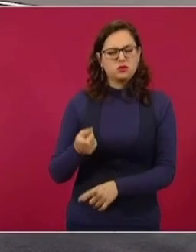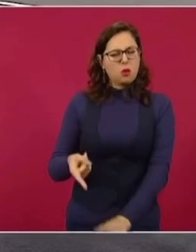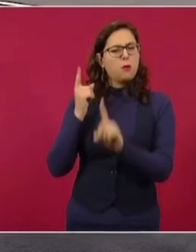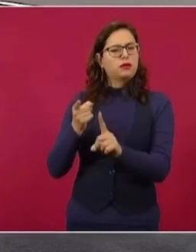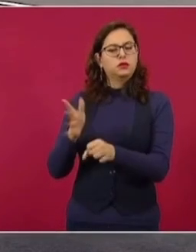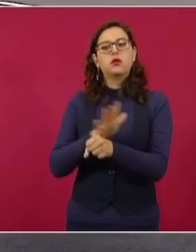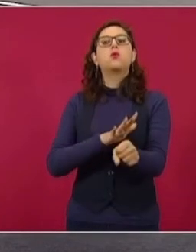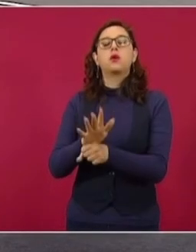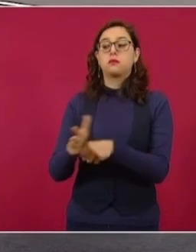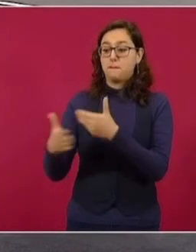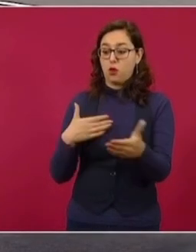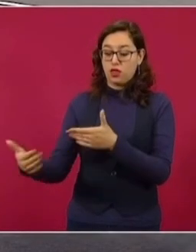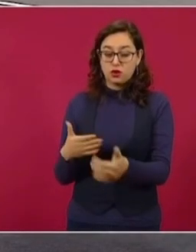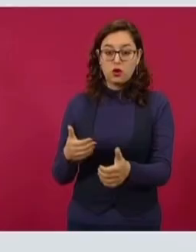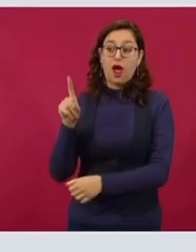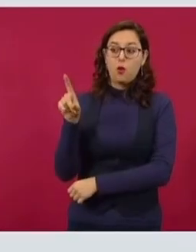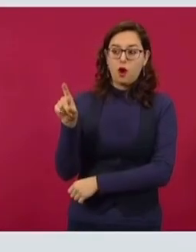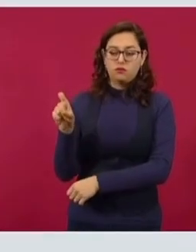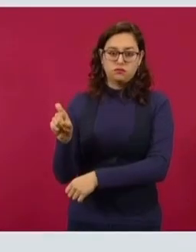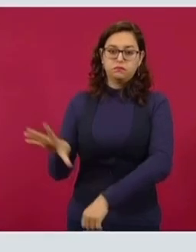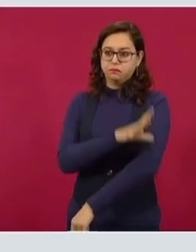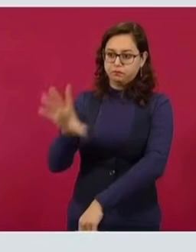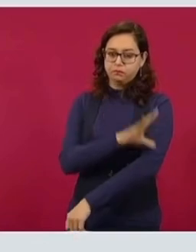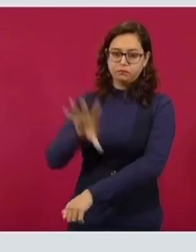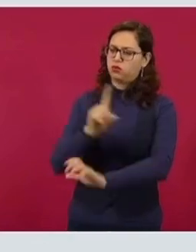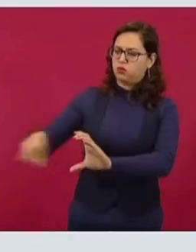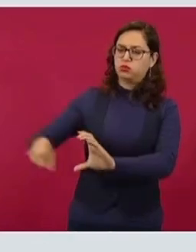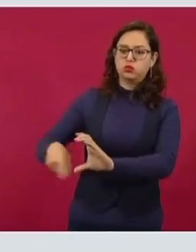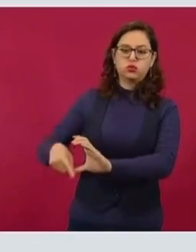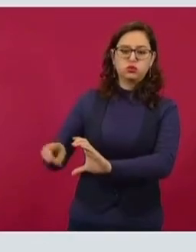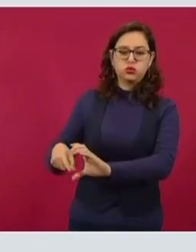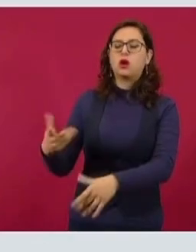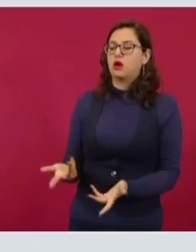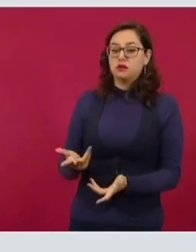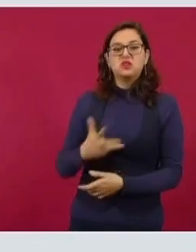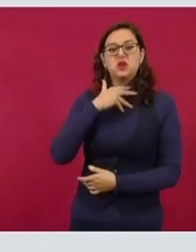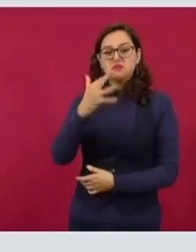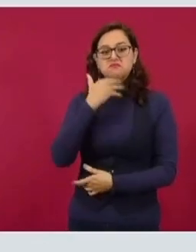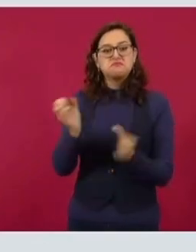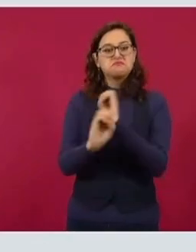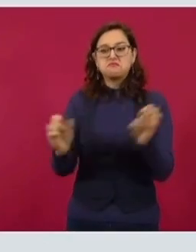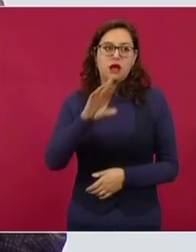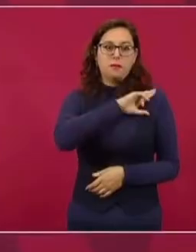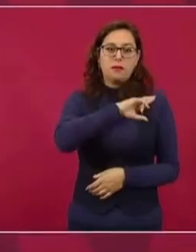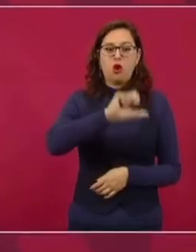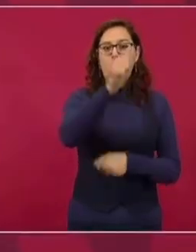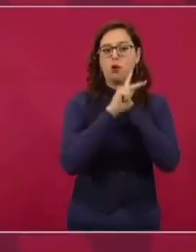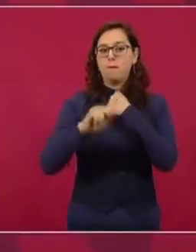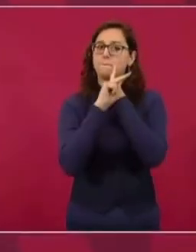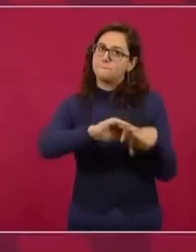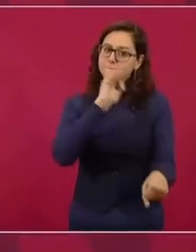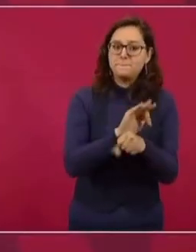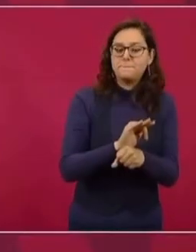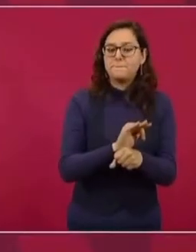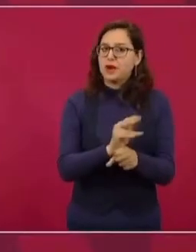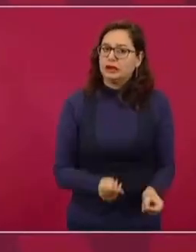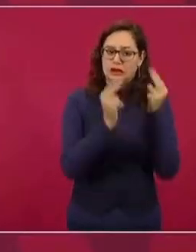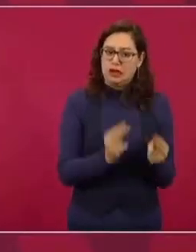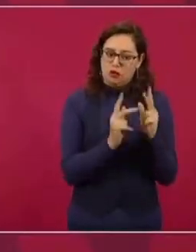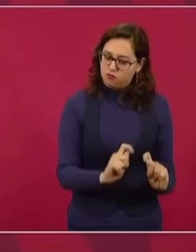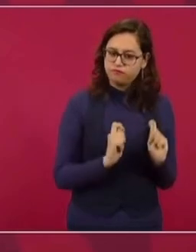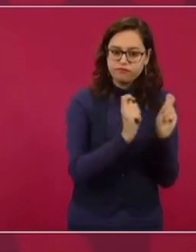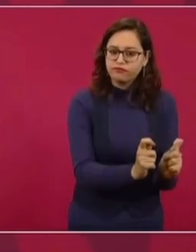con agua, que no contamina y que además es más barato. Ya les comenté, eso es